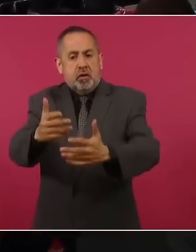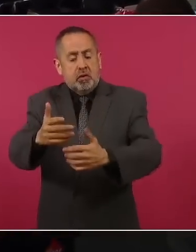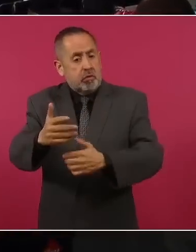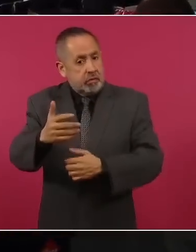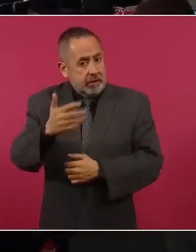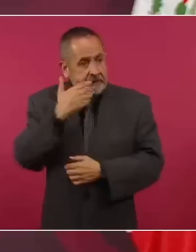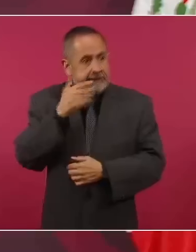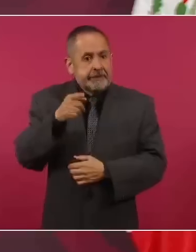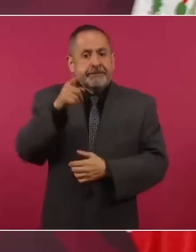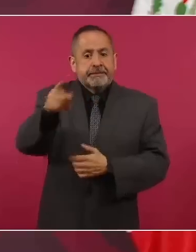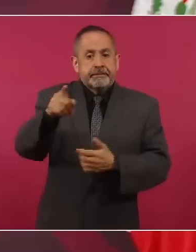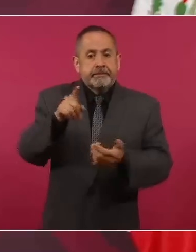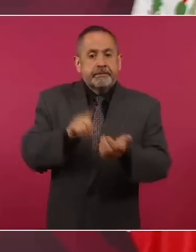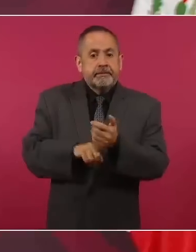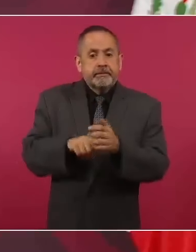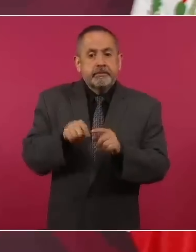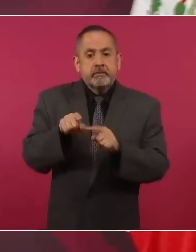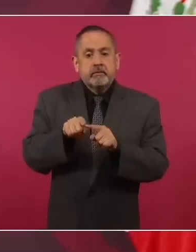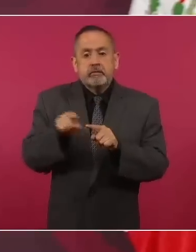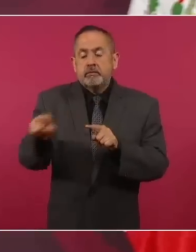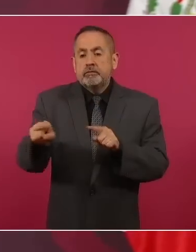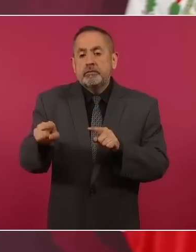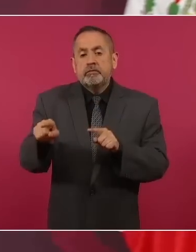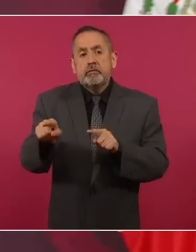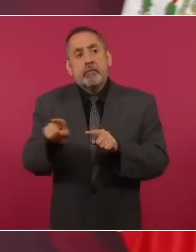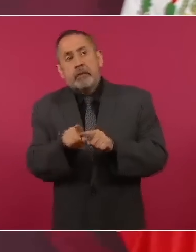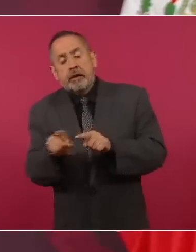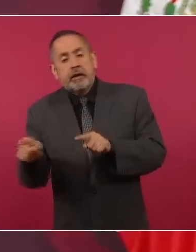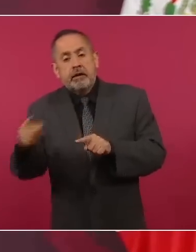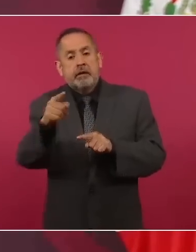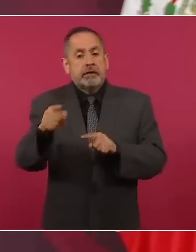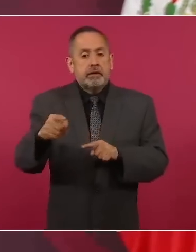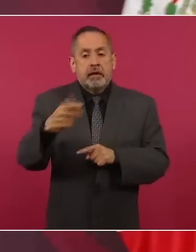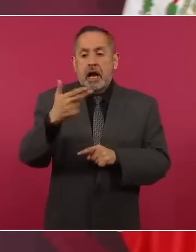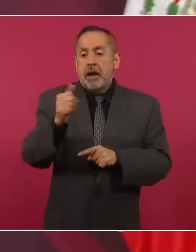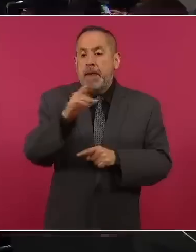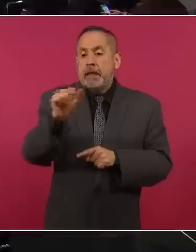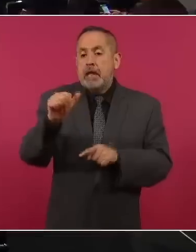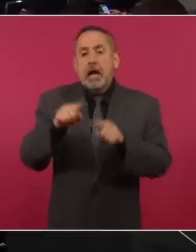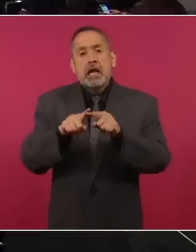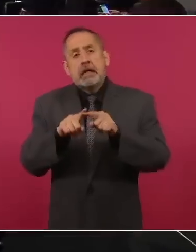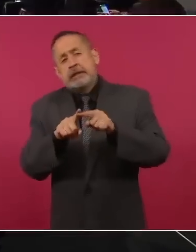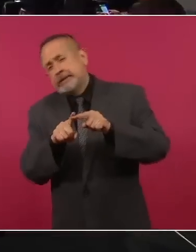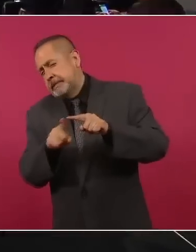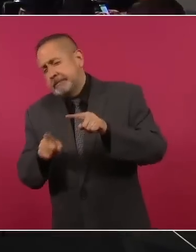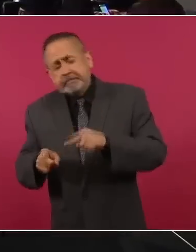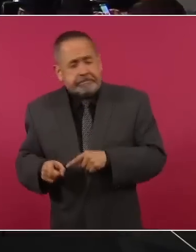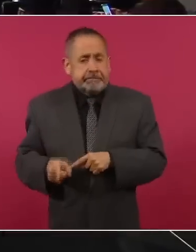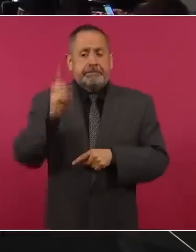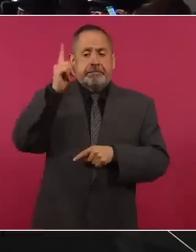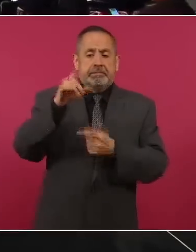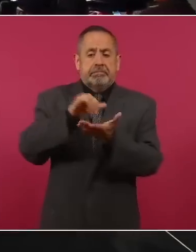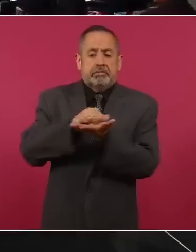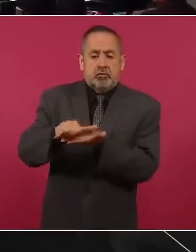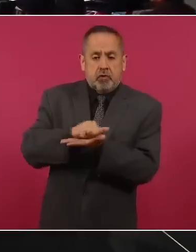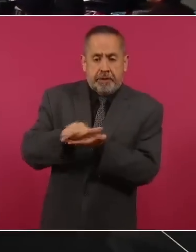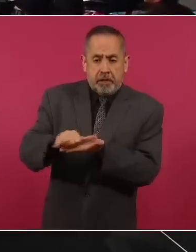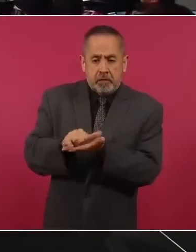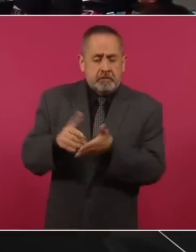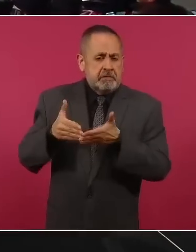Alabama y ahí se conecta para ir a Nueva York y toda la